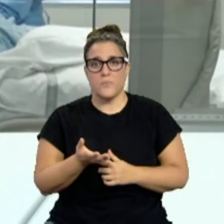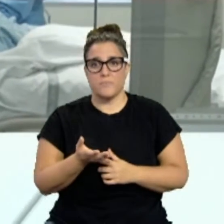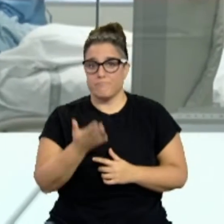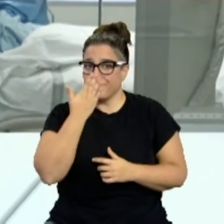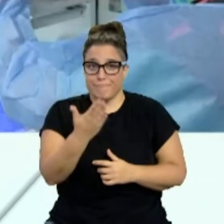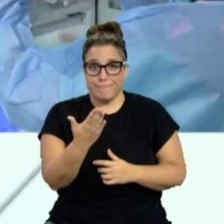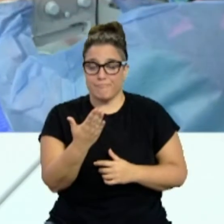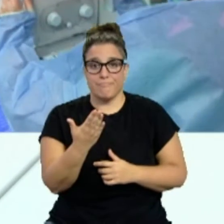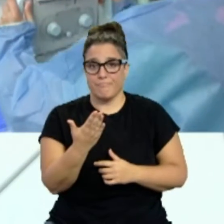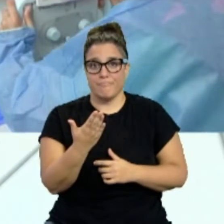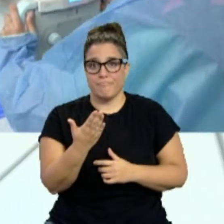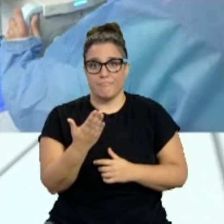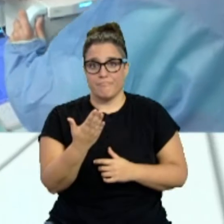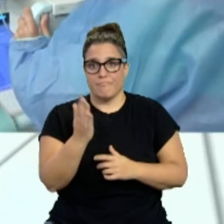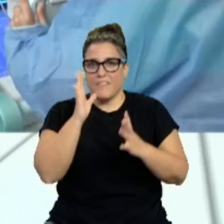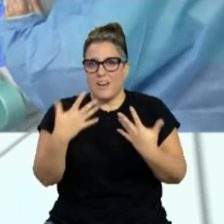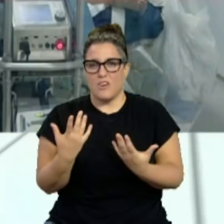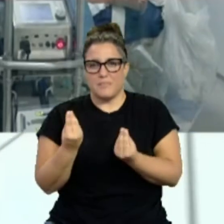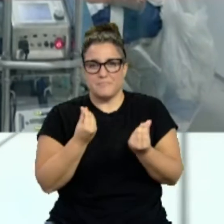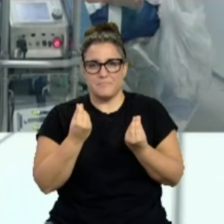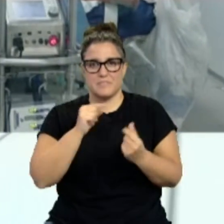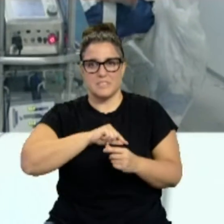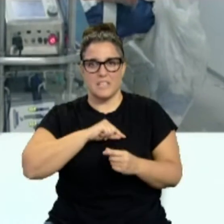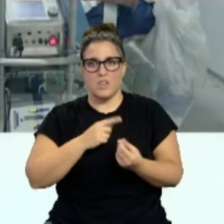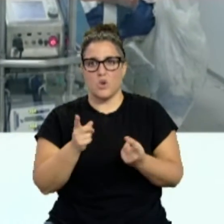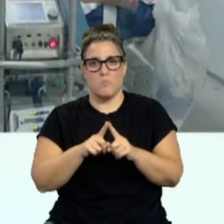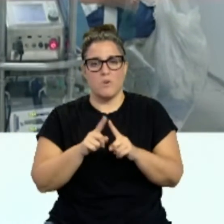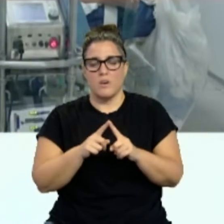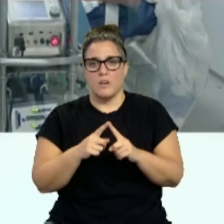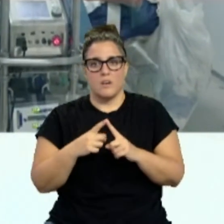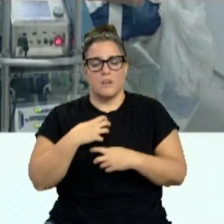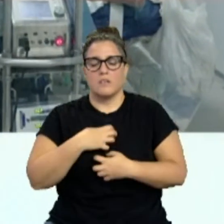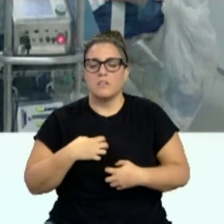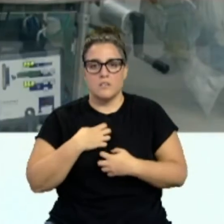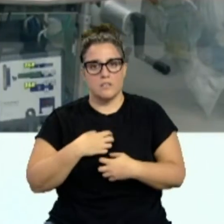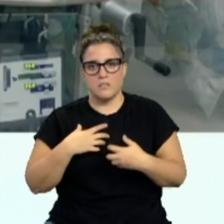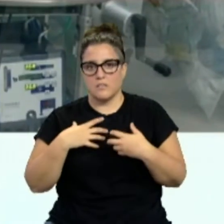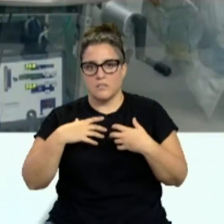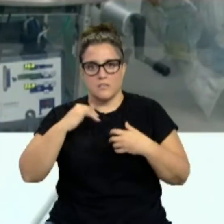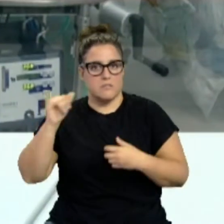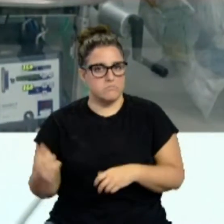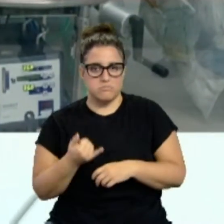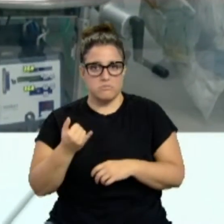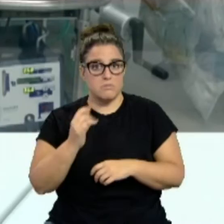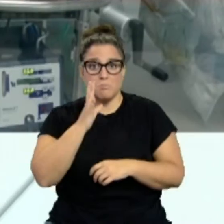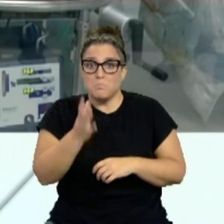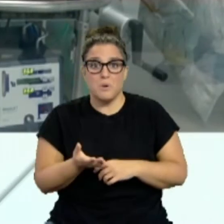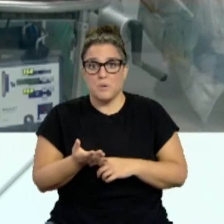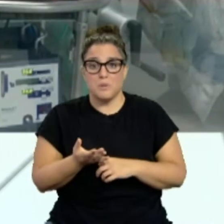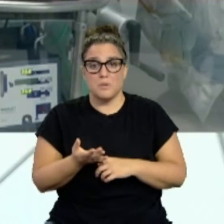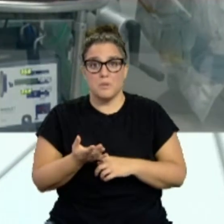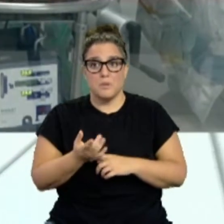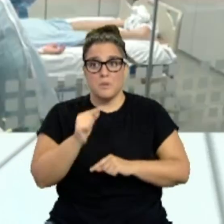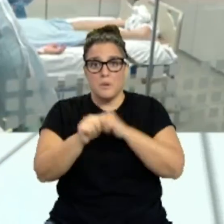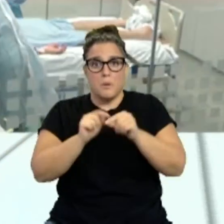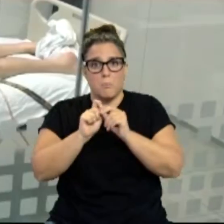sinceramente, lo que hay es una cierta desesperanza en cuanto a que la